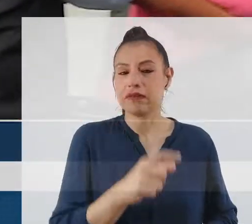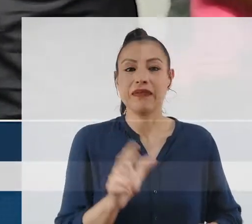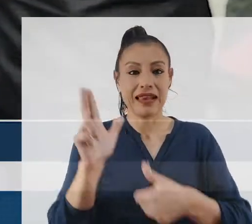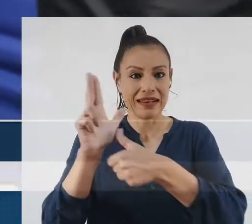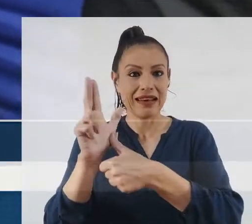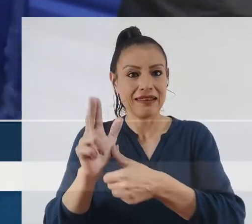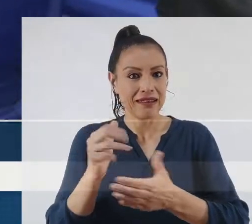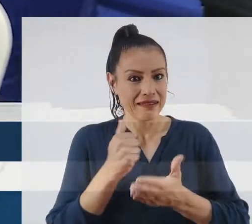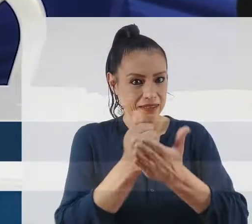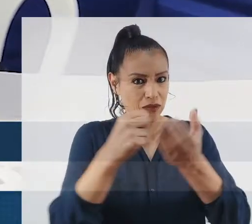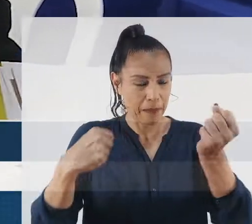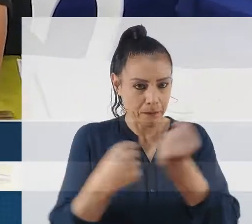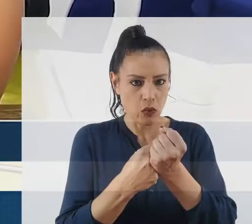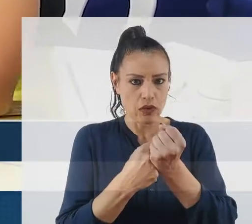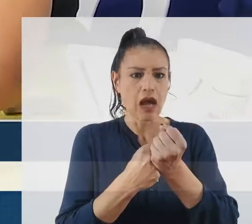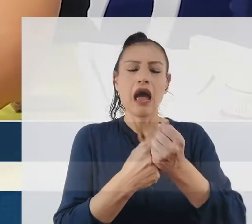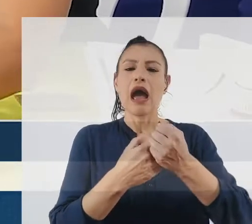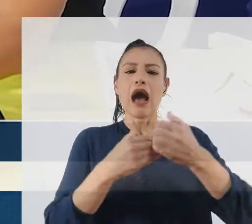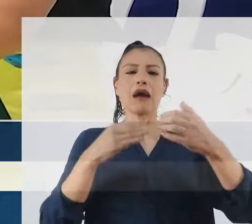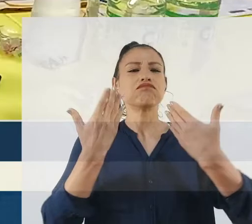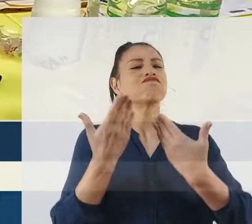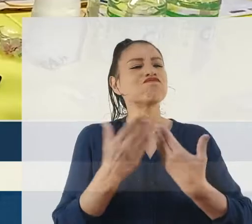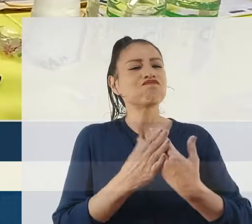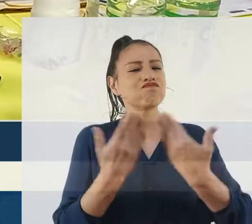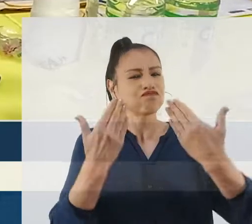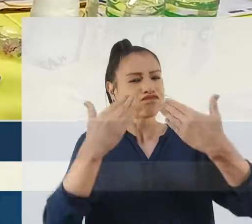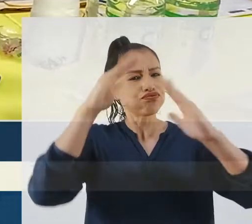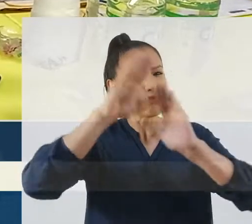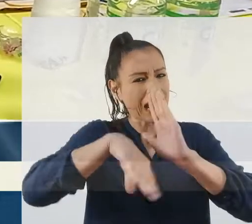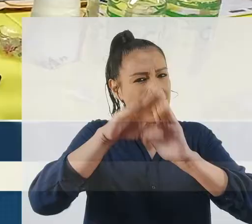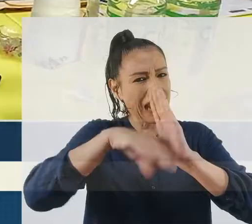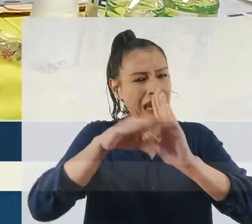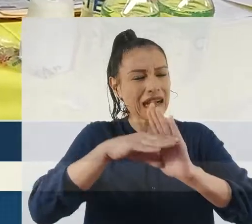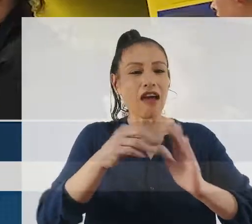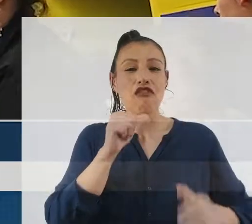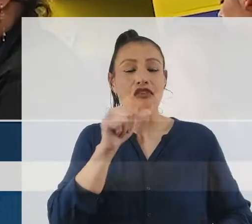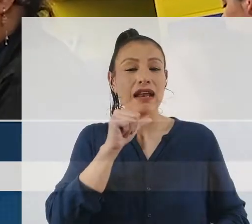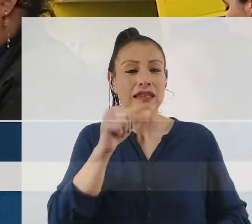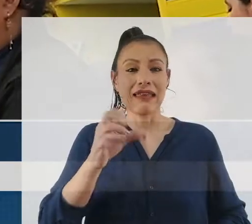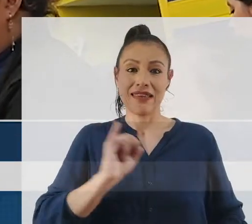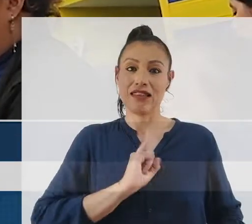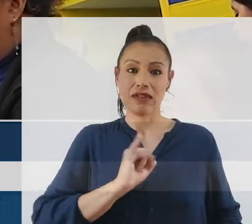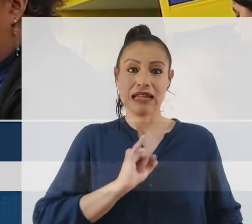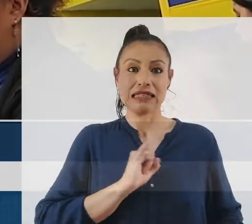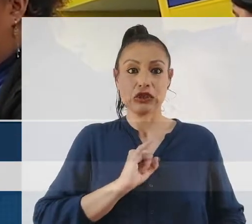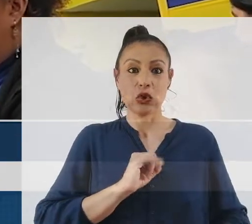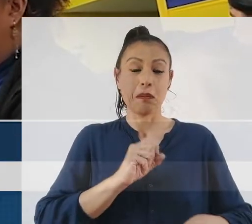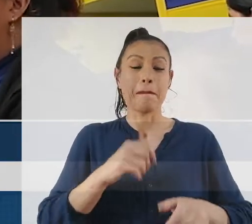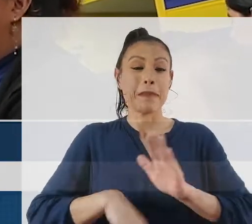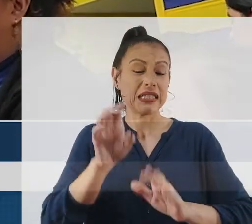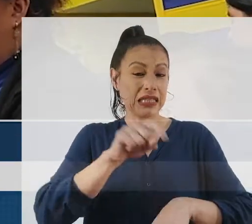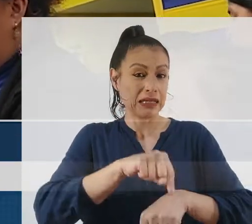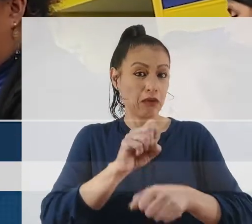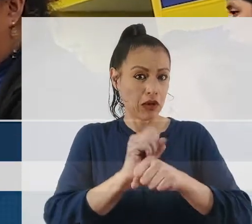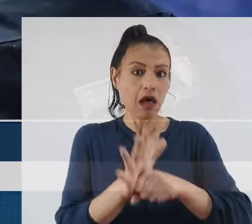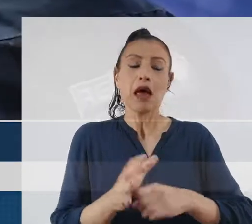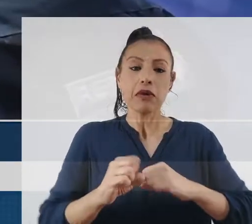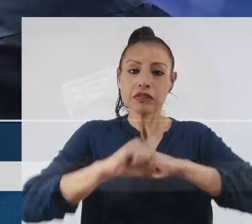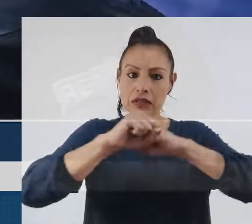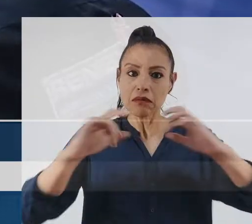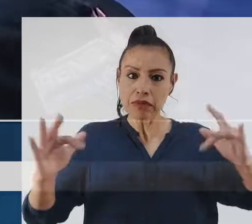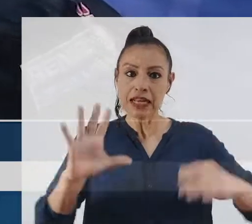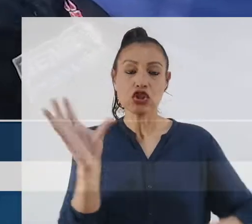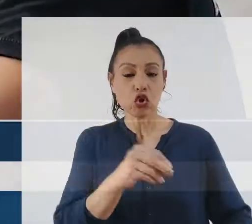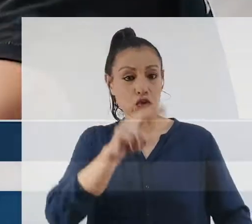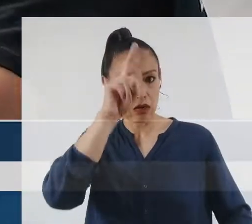contribuye así a cerrar la brecha de identificación que incrementó durante la pandemia, por lo que también realiza campañas itinerantes a